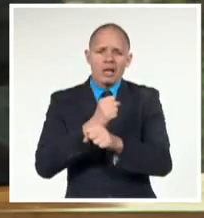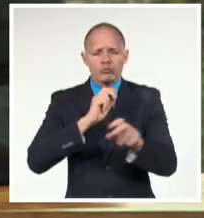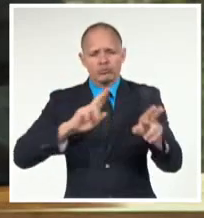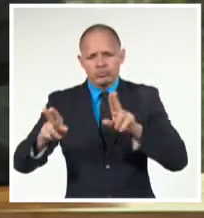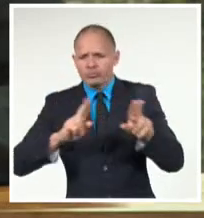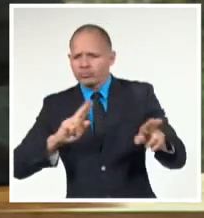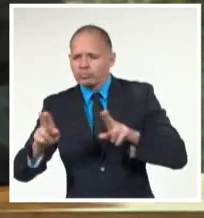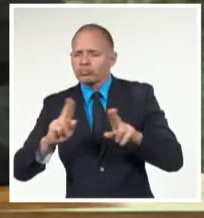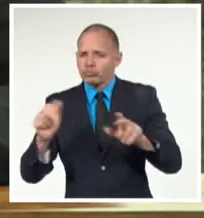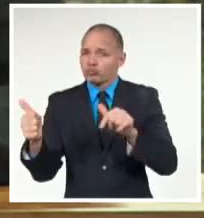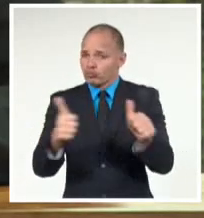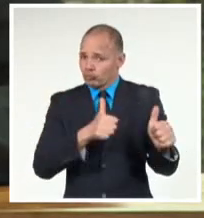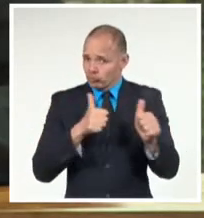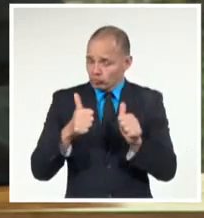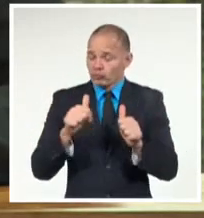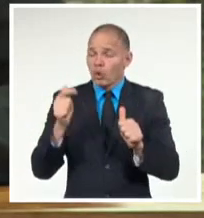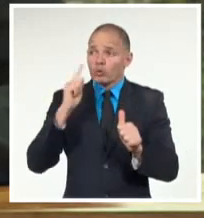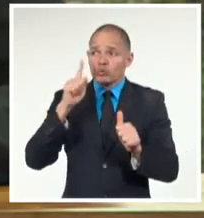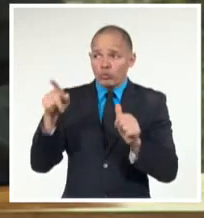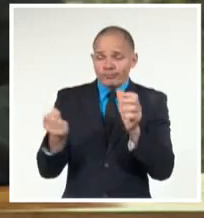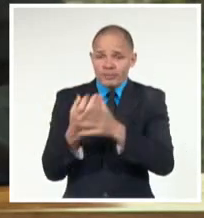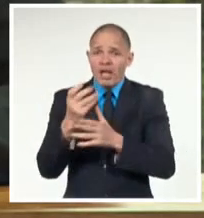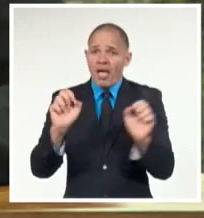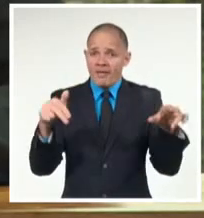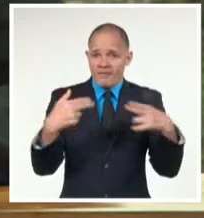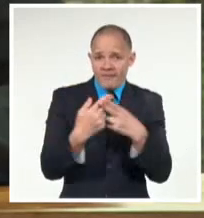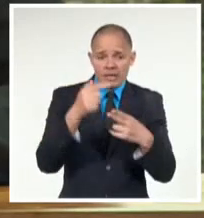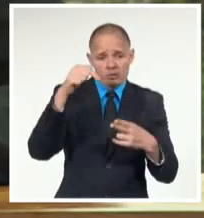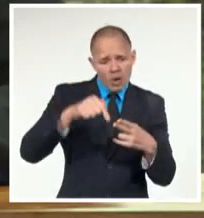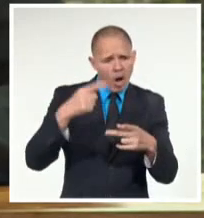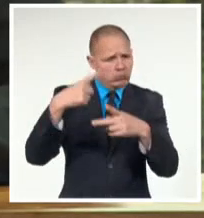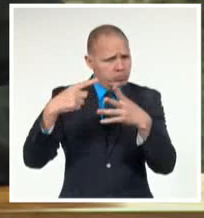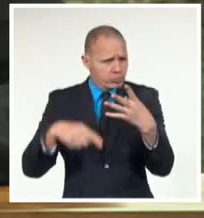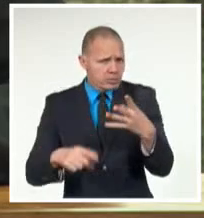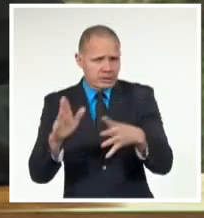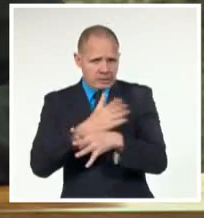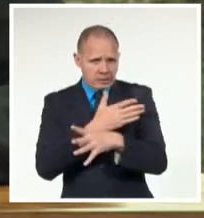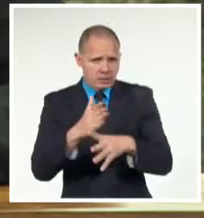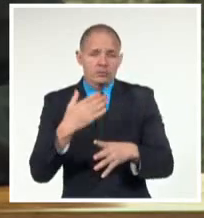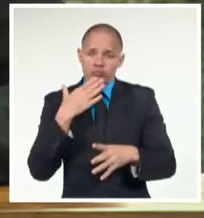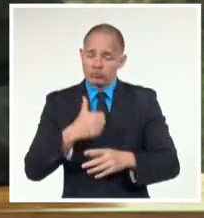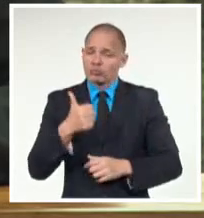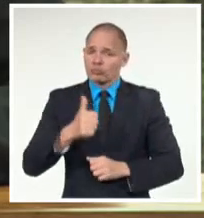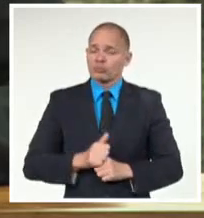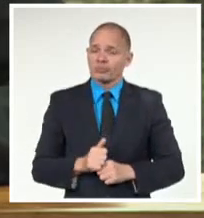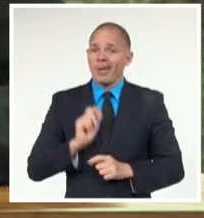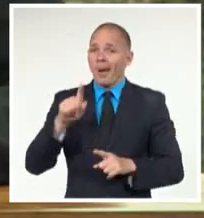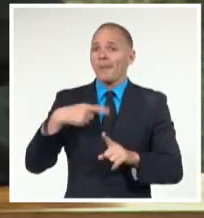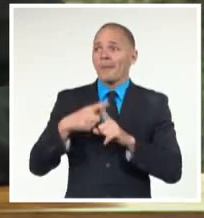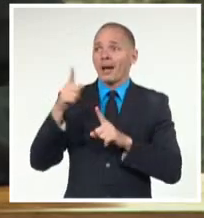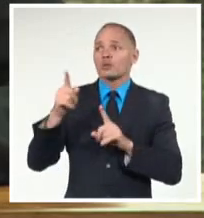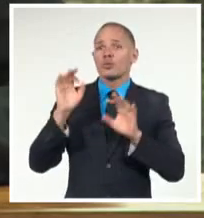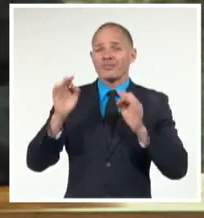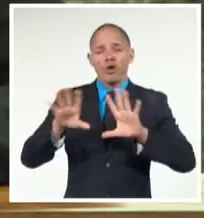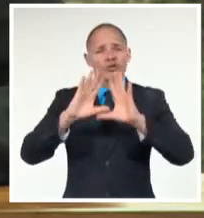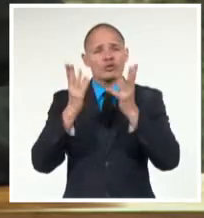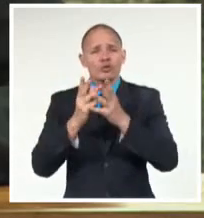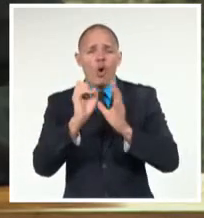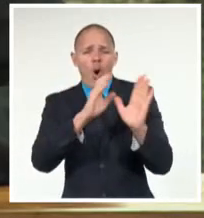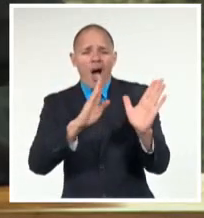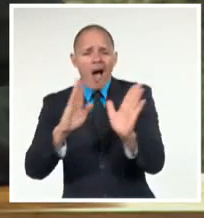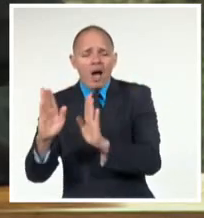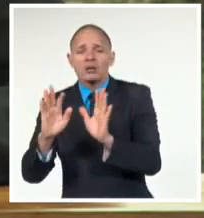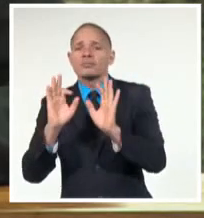merece la organización de este y otros eventos por parte de la Comisión Económica Euroasiática y la conducción y labor organizativa del señor